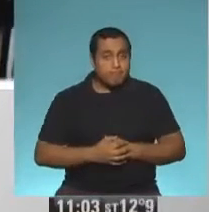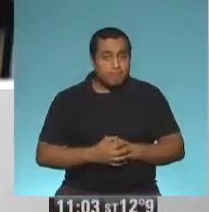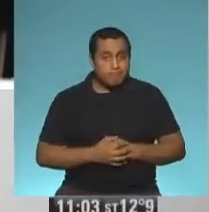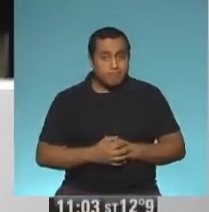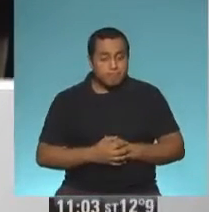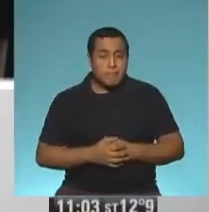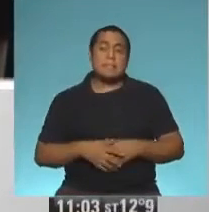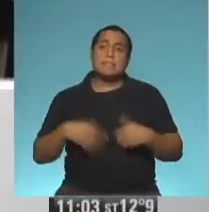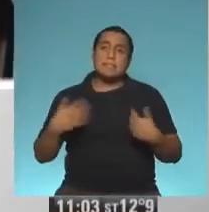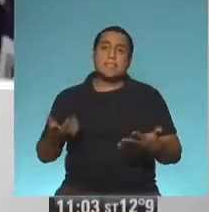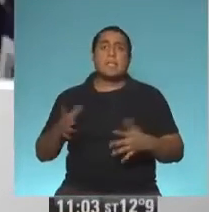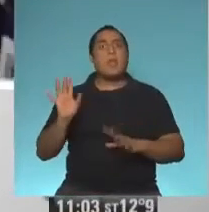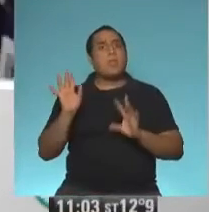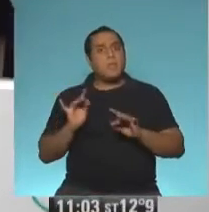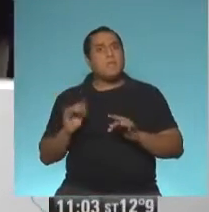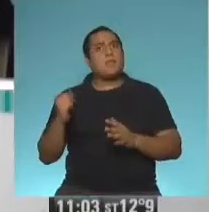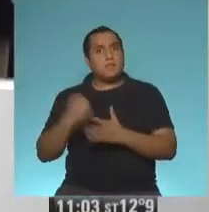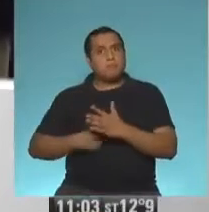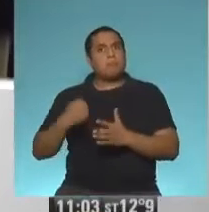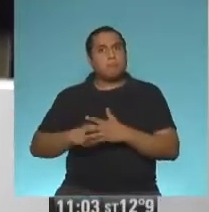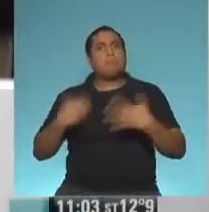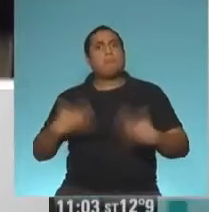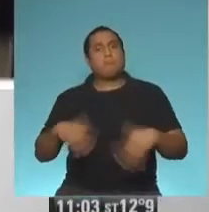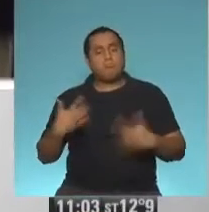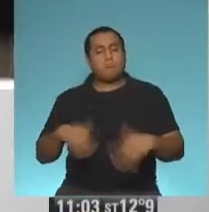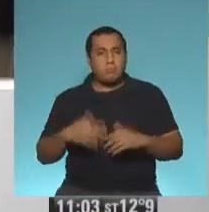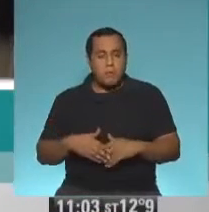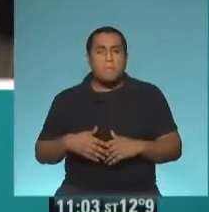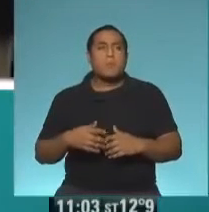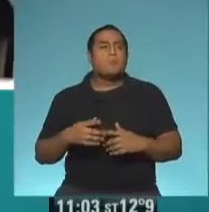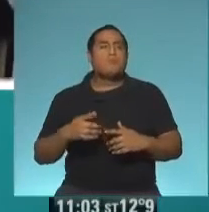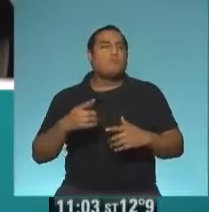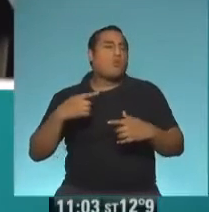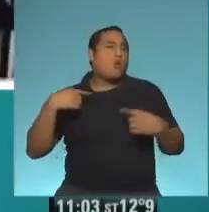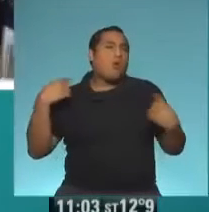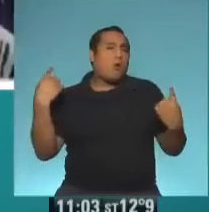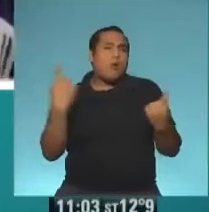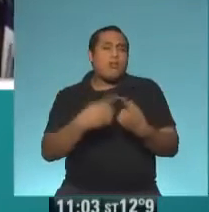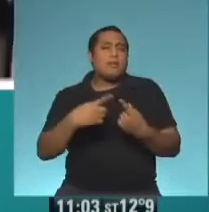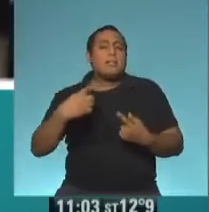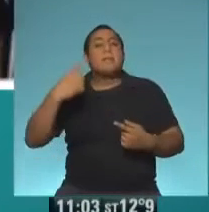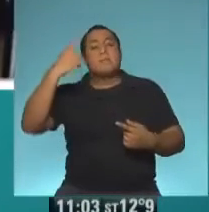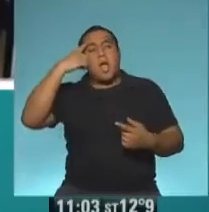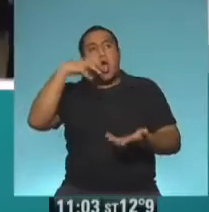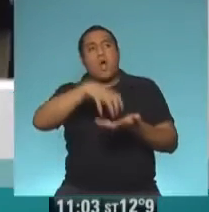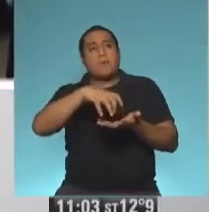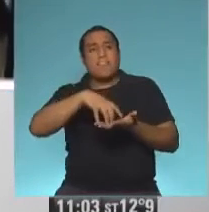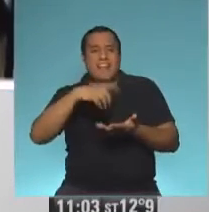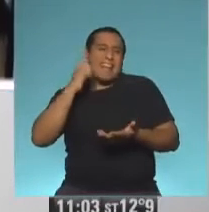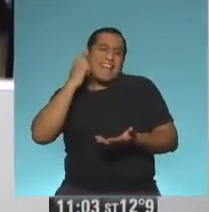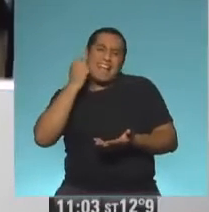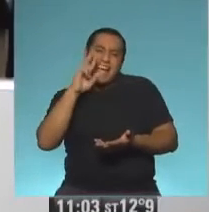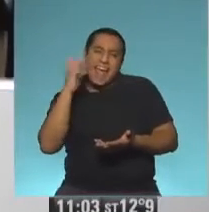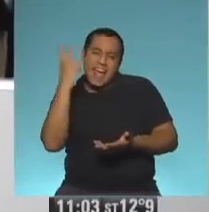Bueno, sí, ha sido un desafío enorme para nosotros. Digamos, todo el mundo conceptualiza al Hospital Garrahan y nosotros